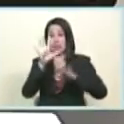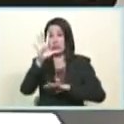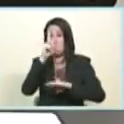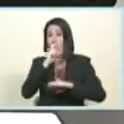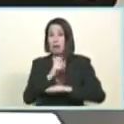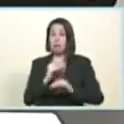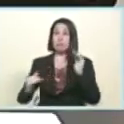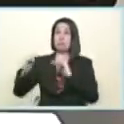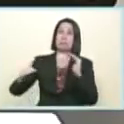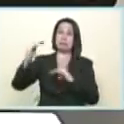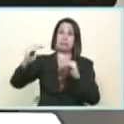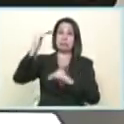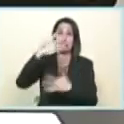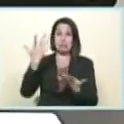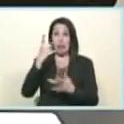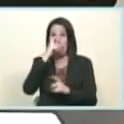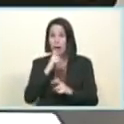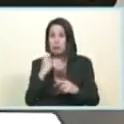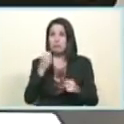haciendo en Argentina a la derecha